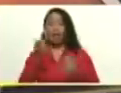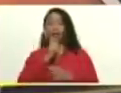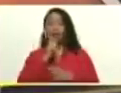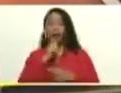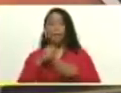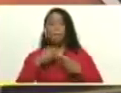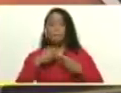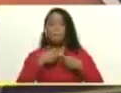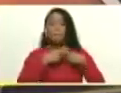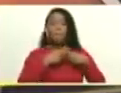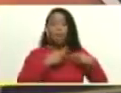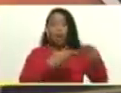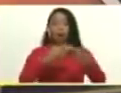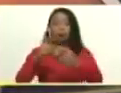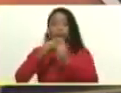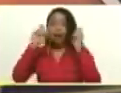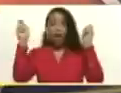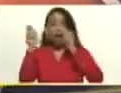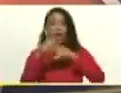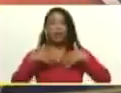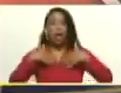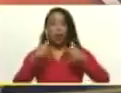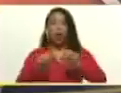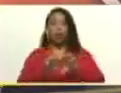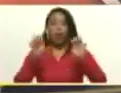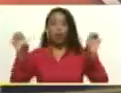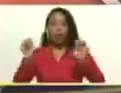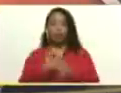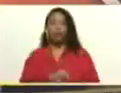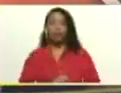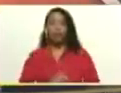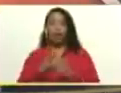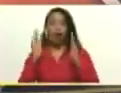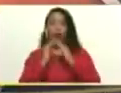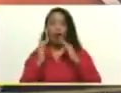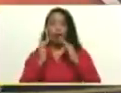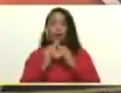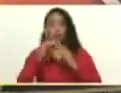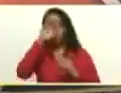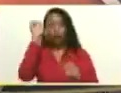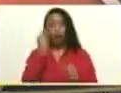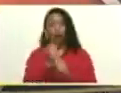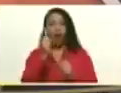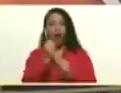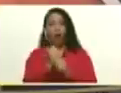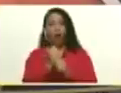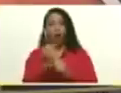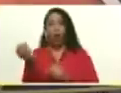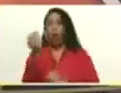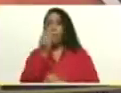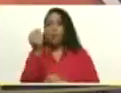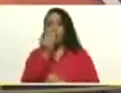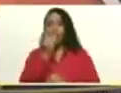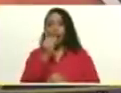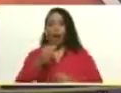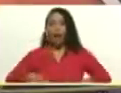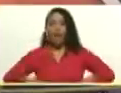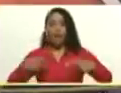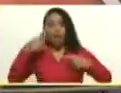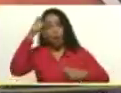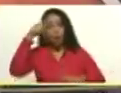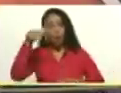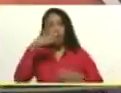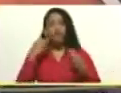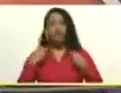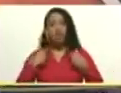se distribuyeran y se convirtieran en salud, en educación, en vivienda, en trabajo, en comida, en vida para el pueblo, el vivir